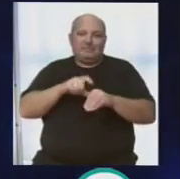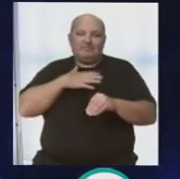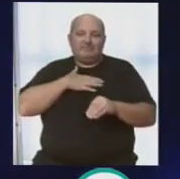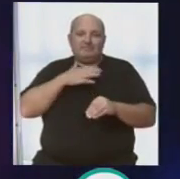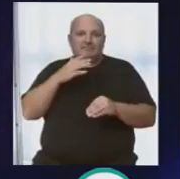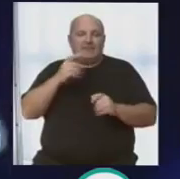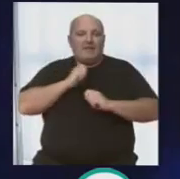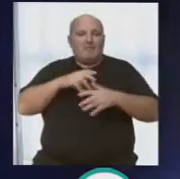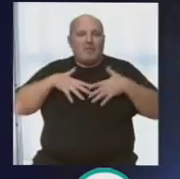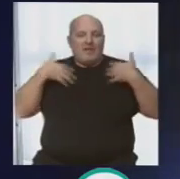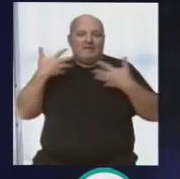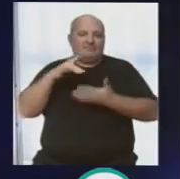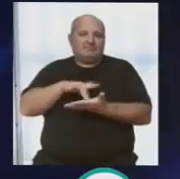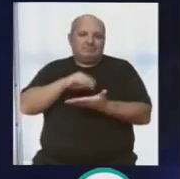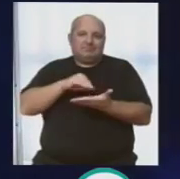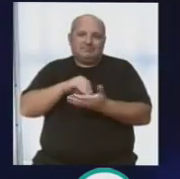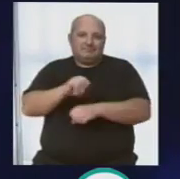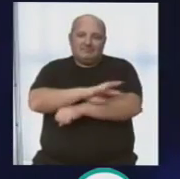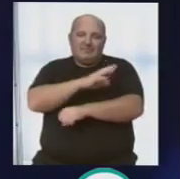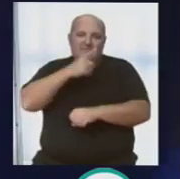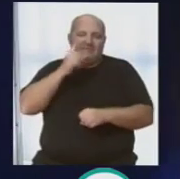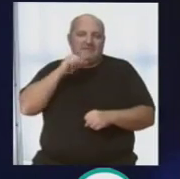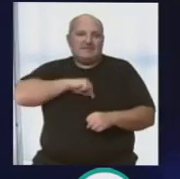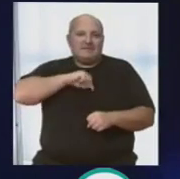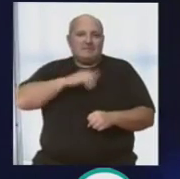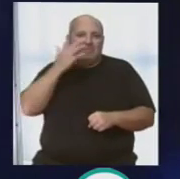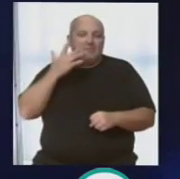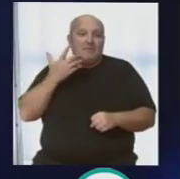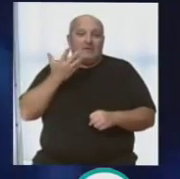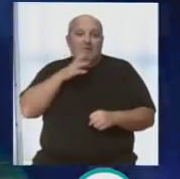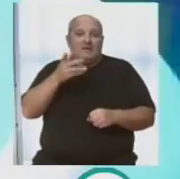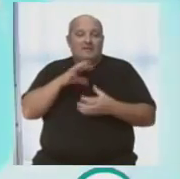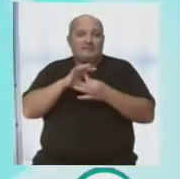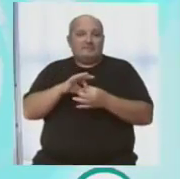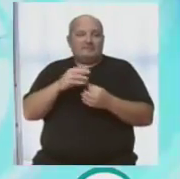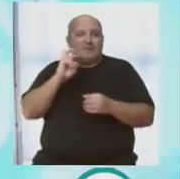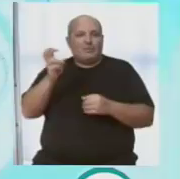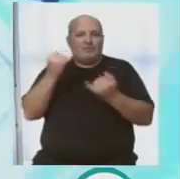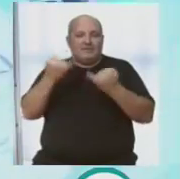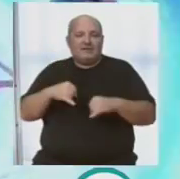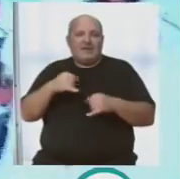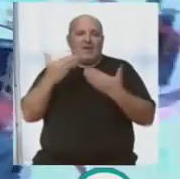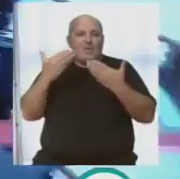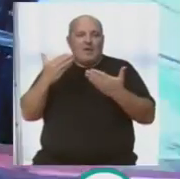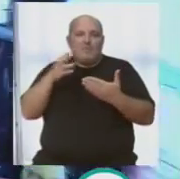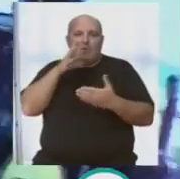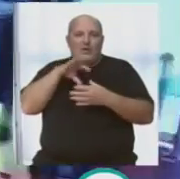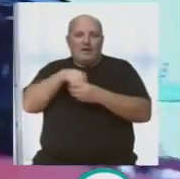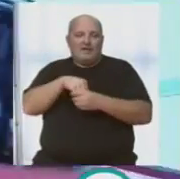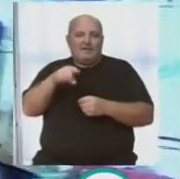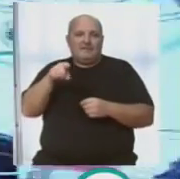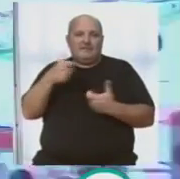emocionarnos a todos y cada uno de los que lo sentimos así. Y vamos ahora con otro festival. Enhorabuena, por cierto,